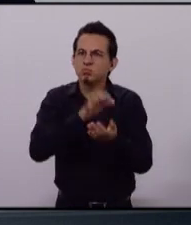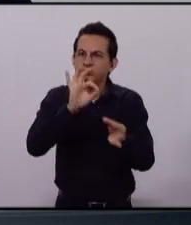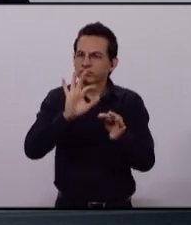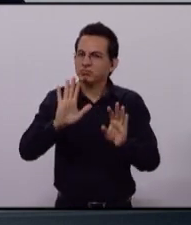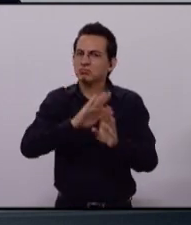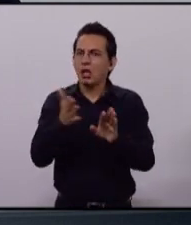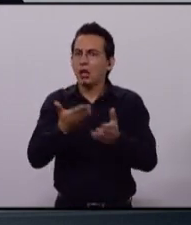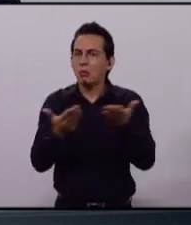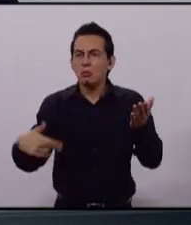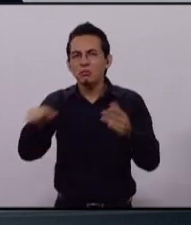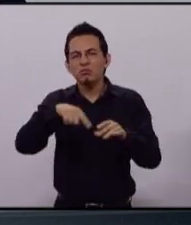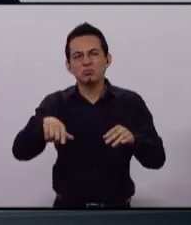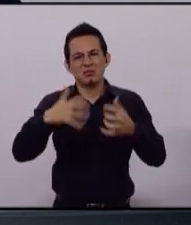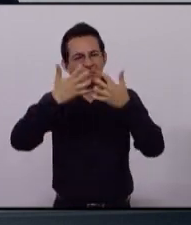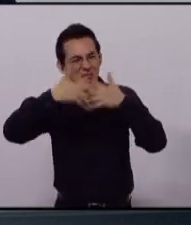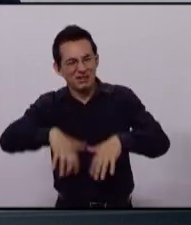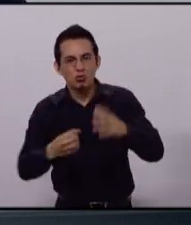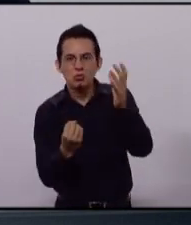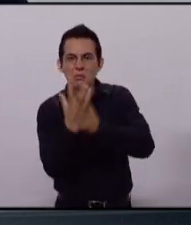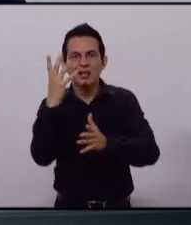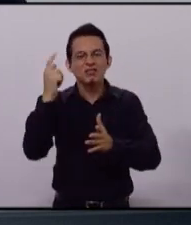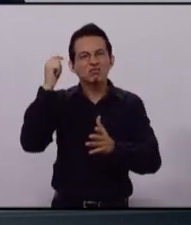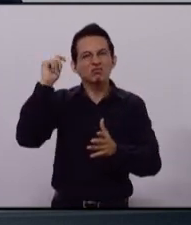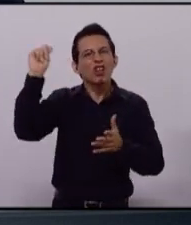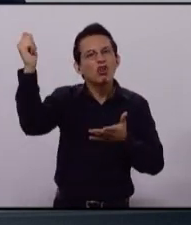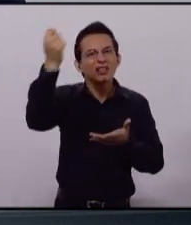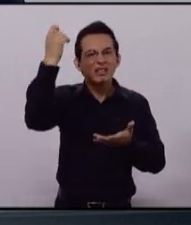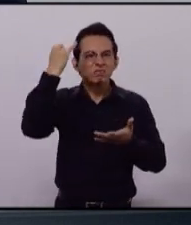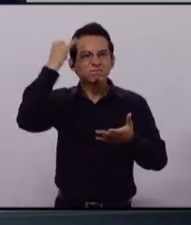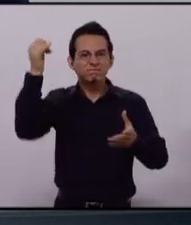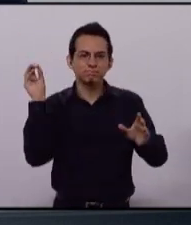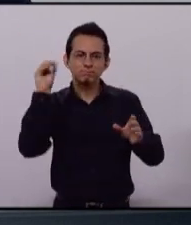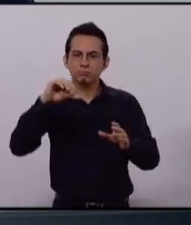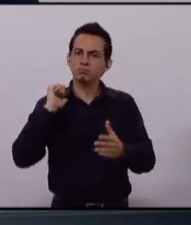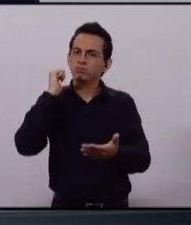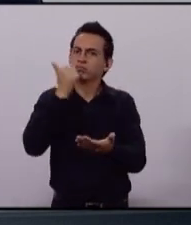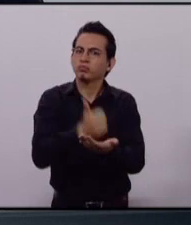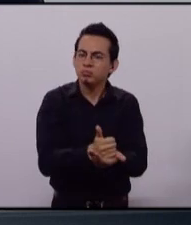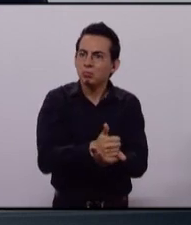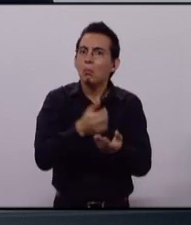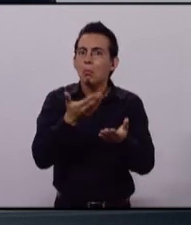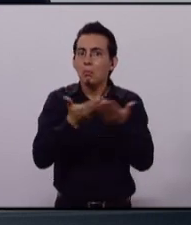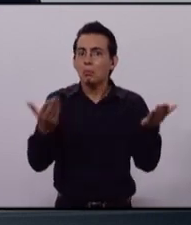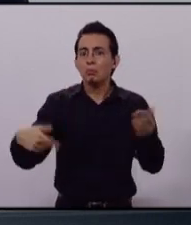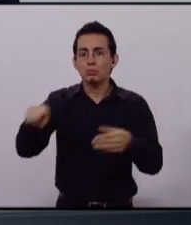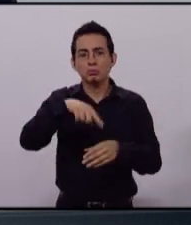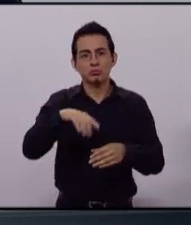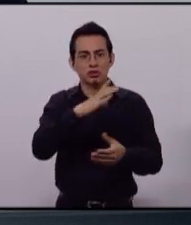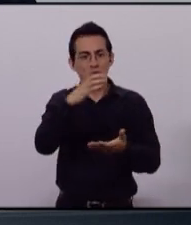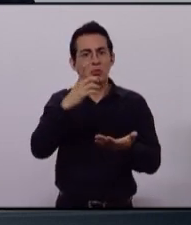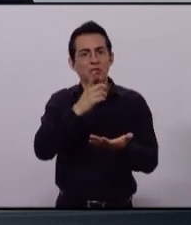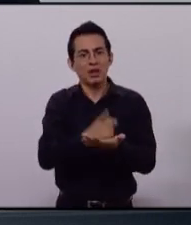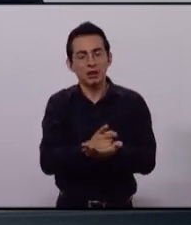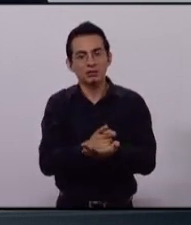en nuestro municipio. Tenemos empresas de nuevas tecnologías que han llegado a establecerse ahí en nuestra ciudad.